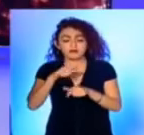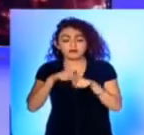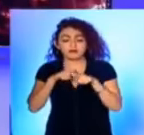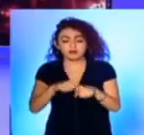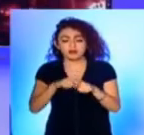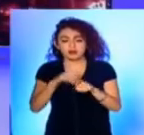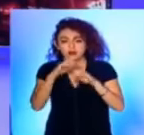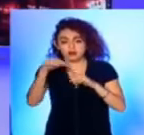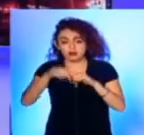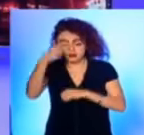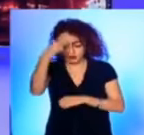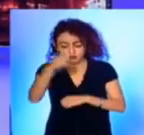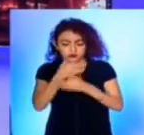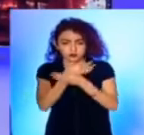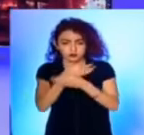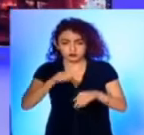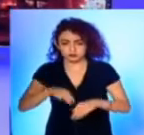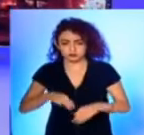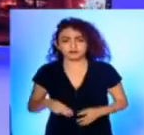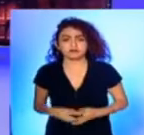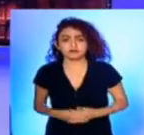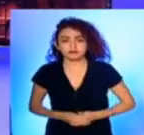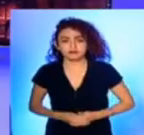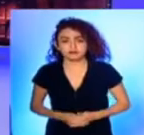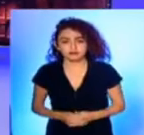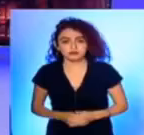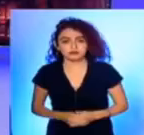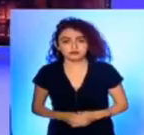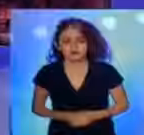mantenga con nosotros esta noche aquí en SM Noticias.